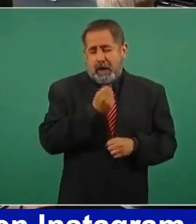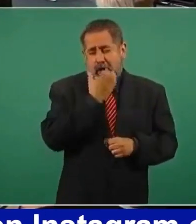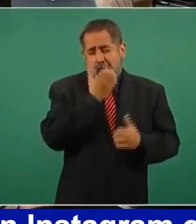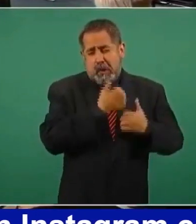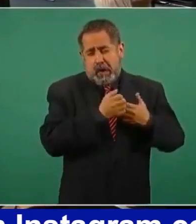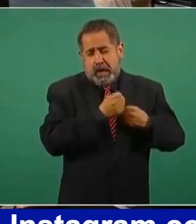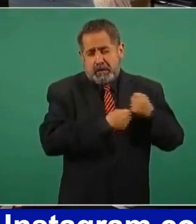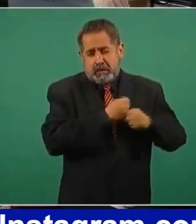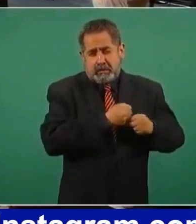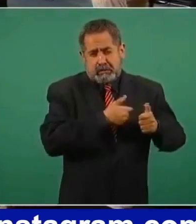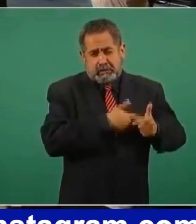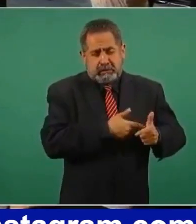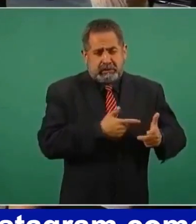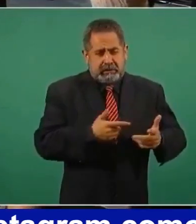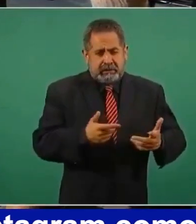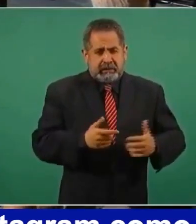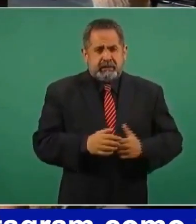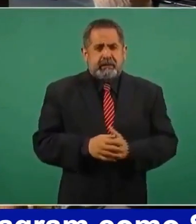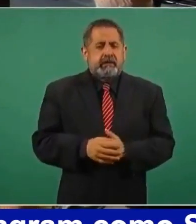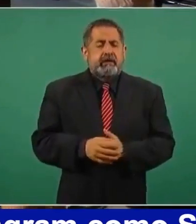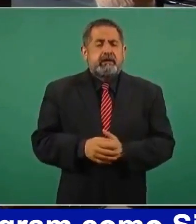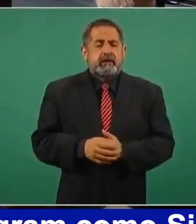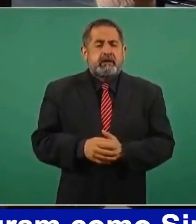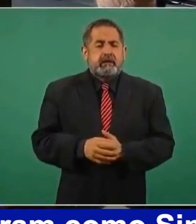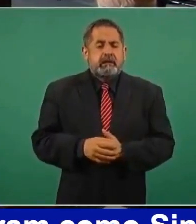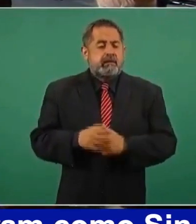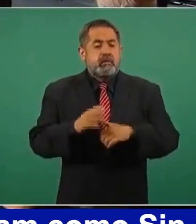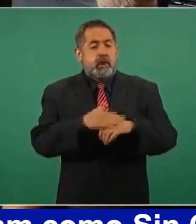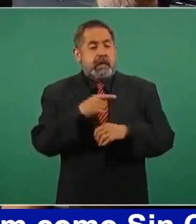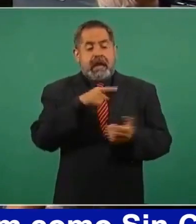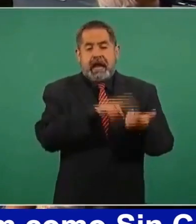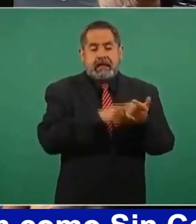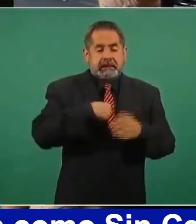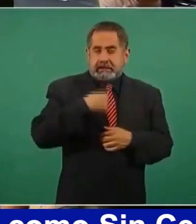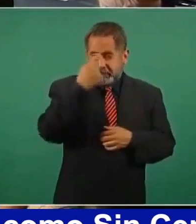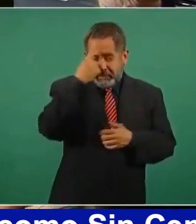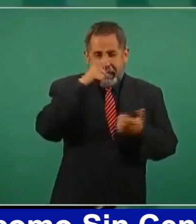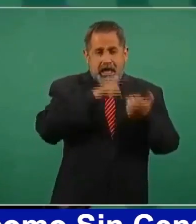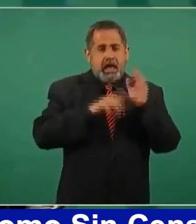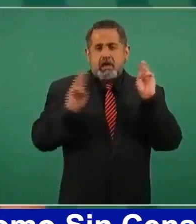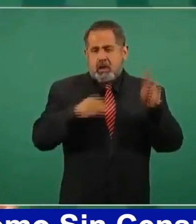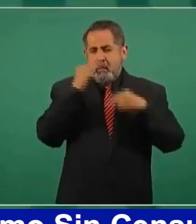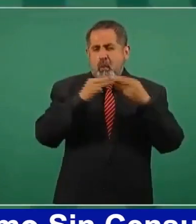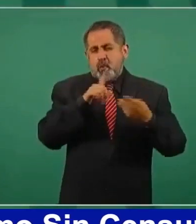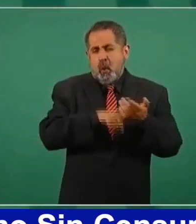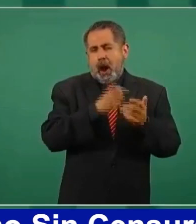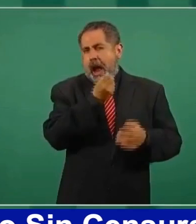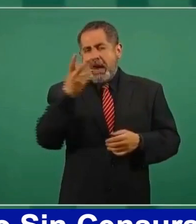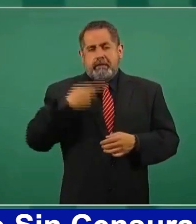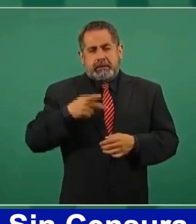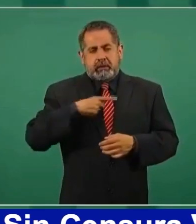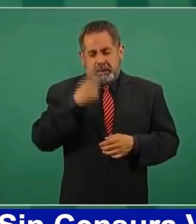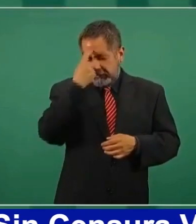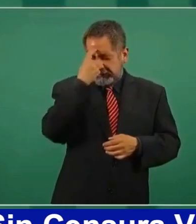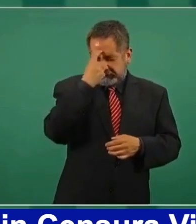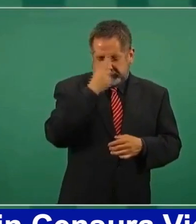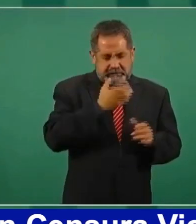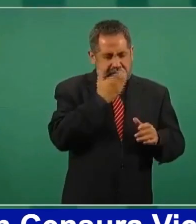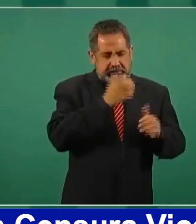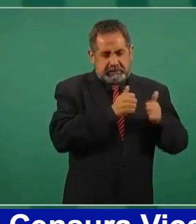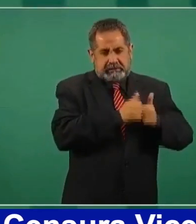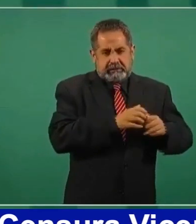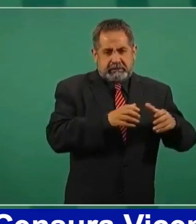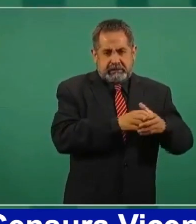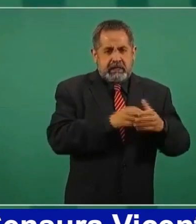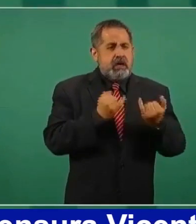porque el pensamiento conservador es mundial, como el